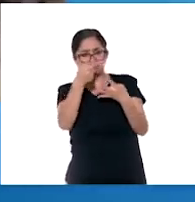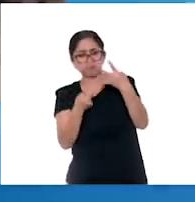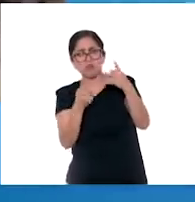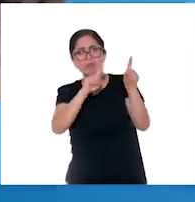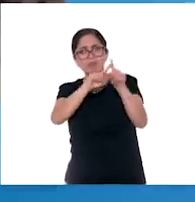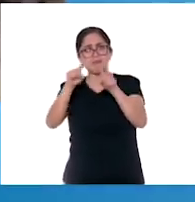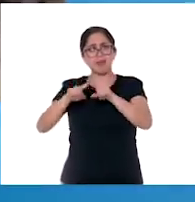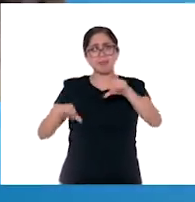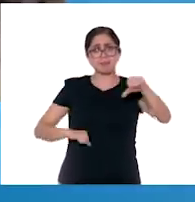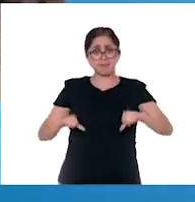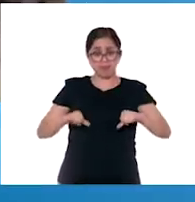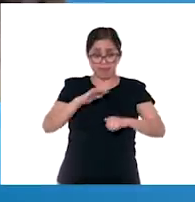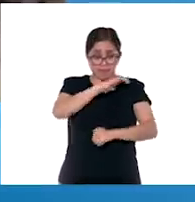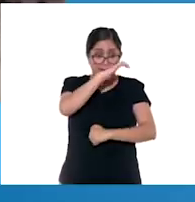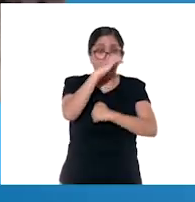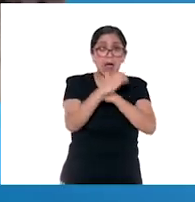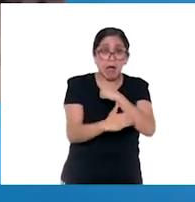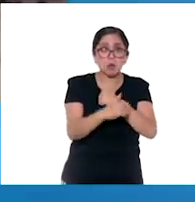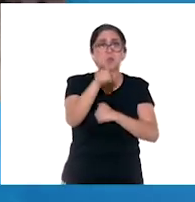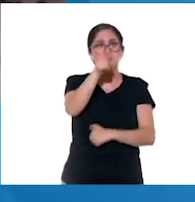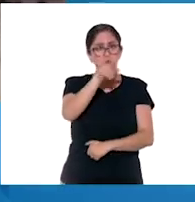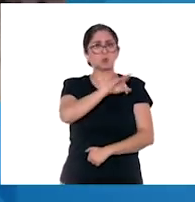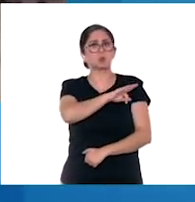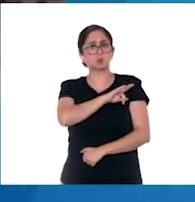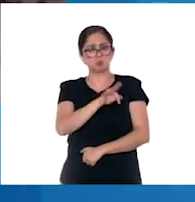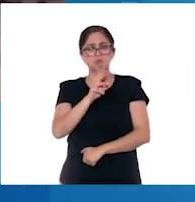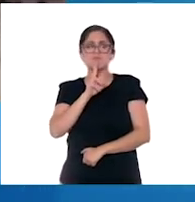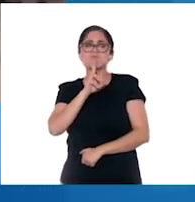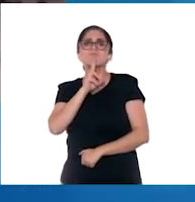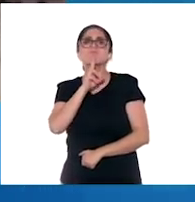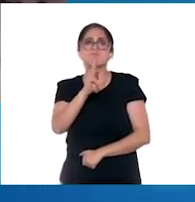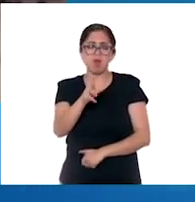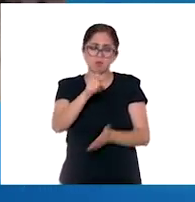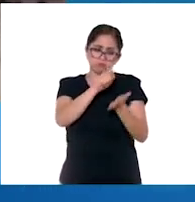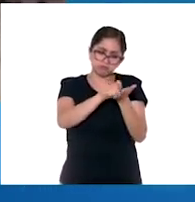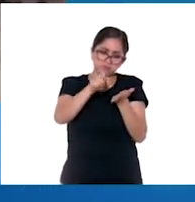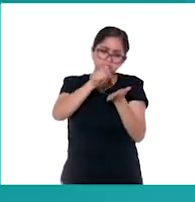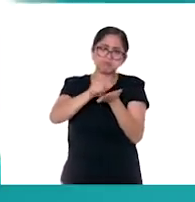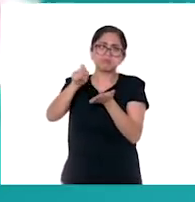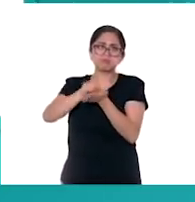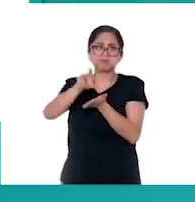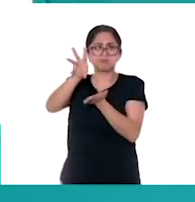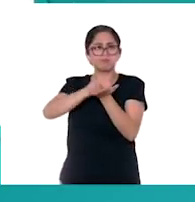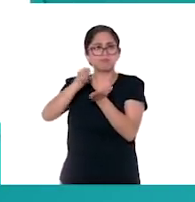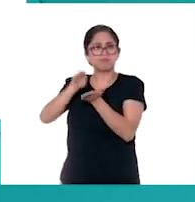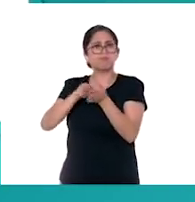cuando acabe el programa pueda responderlas y hacerlas a tu ritmo.